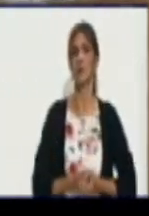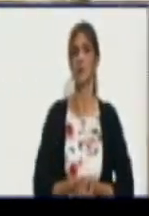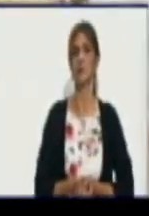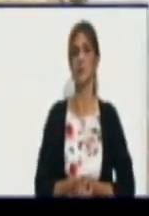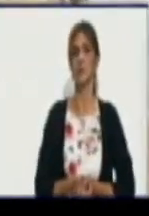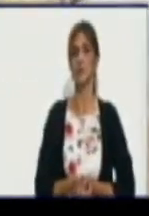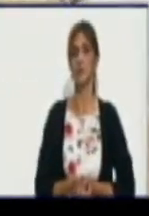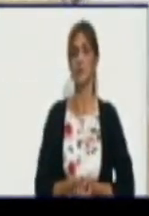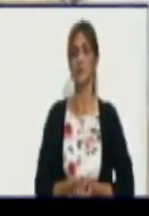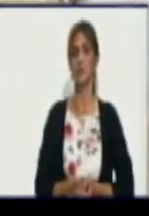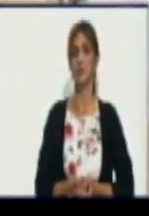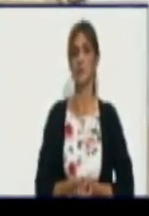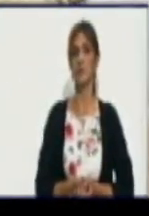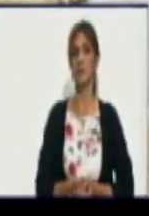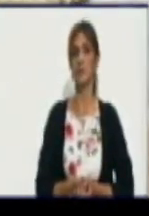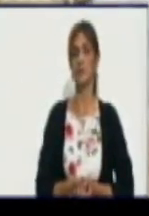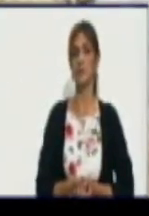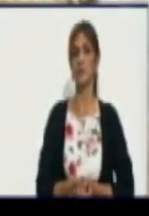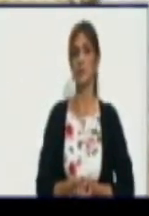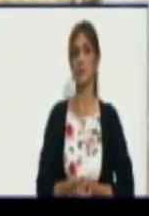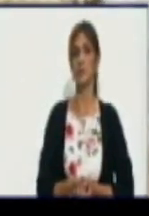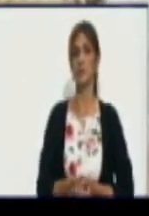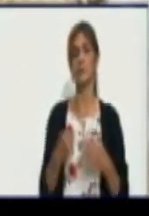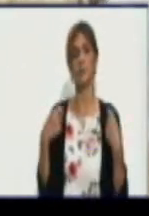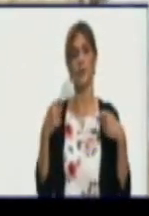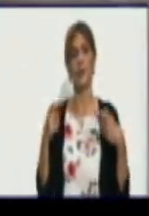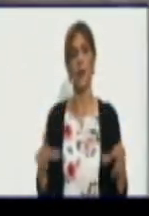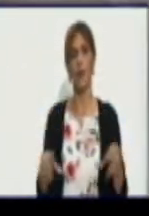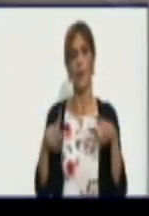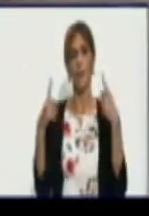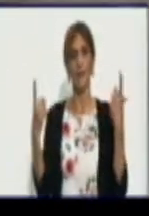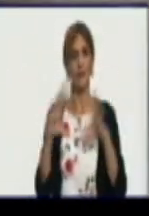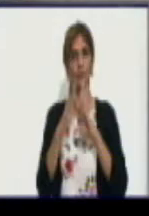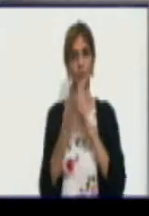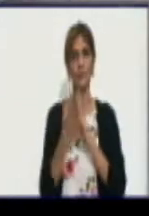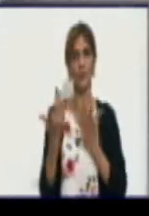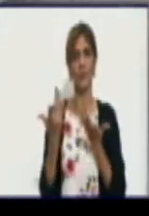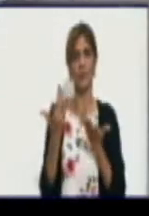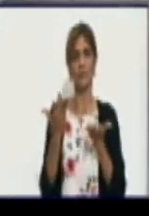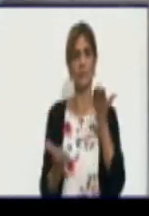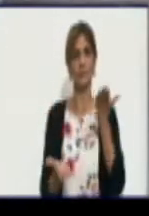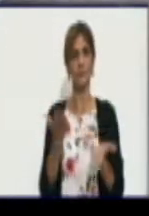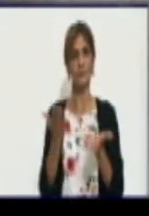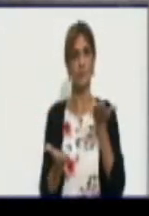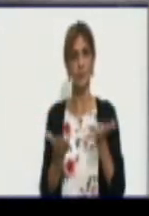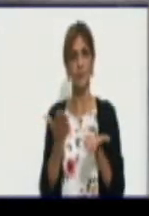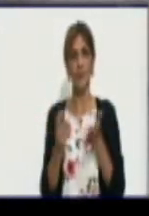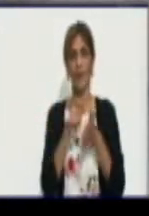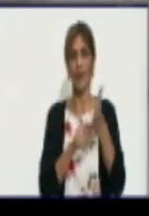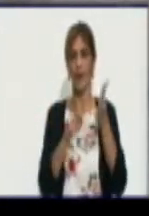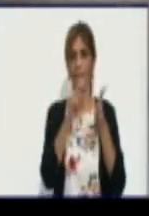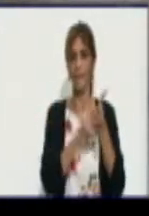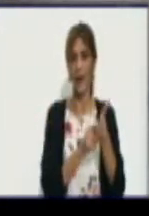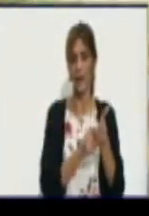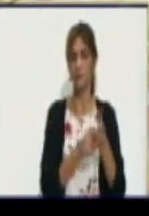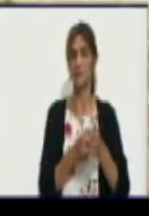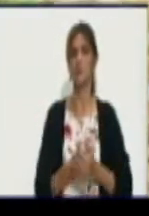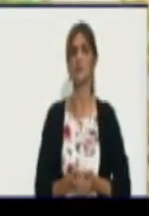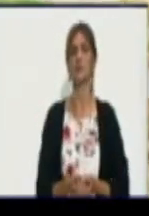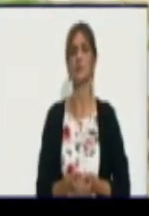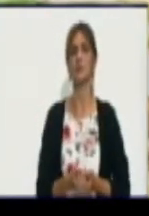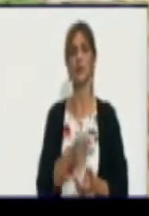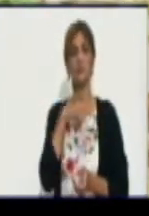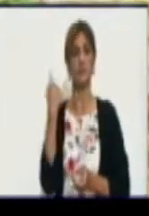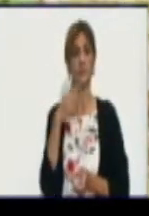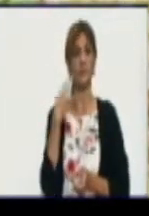condicionado a, primero, cumplir con la tasa de extracción anual y el peso del sacrificio establecido para los productores en correspondencia